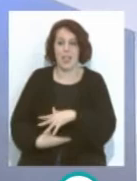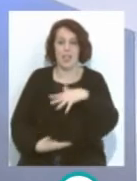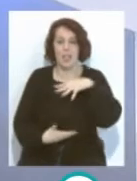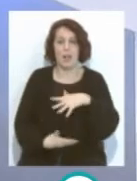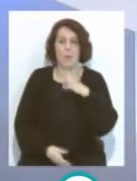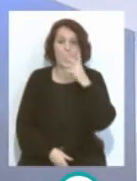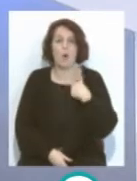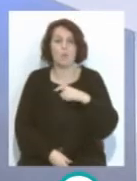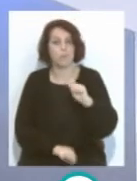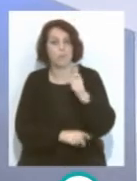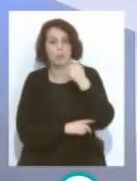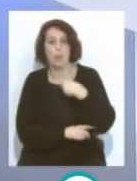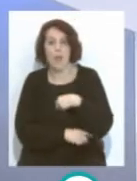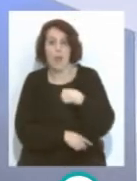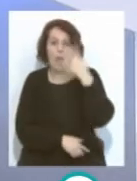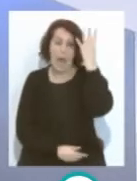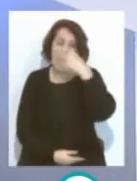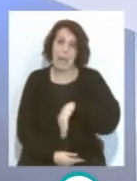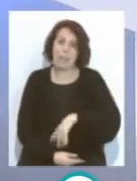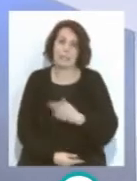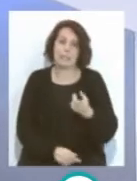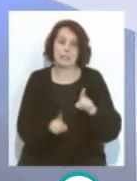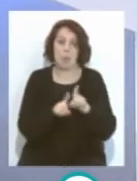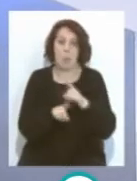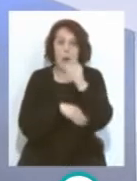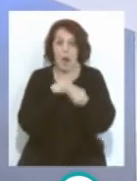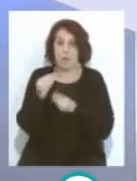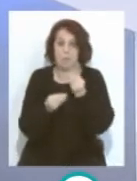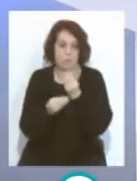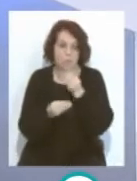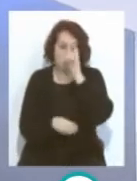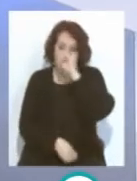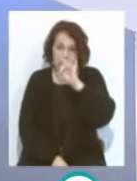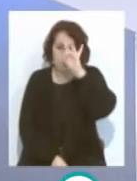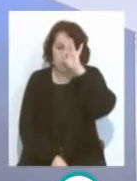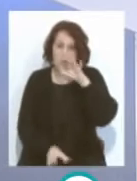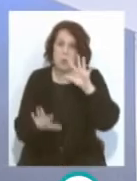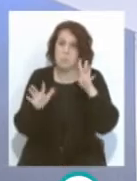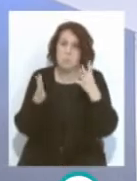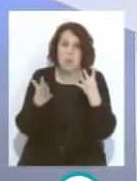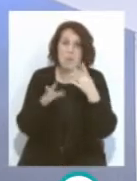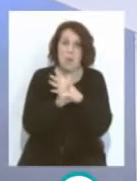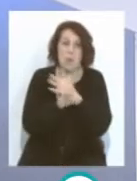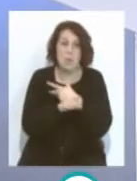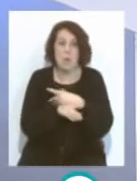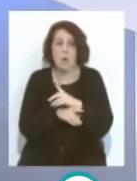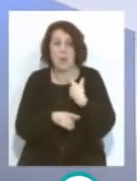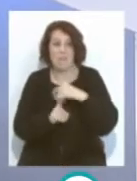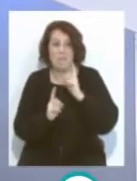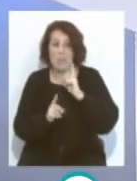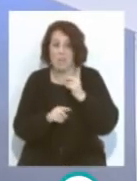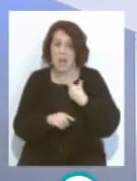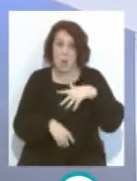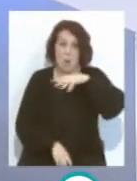la victoria en Atleti, tal como se desarrolló, era impensable, con nueve jugadores frente al Atleti en San Mamé,